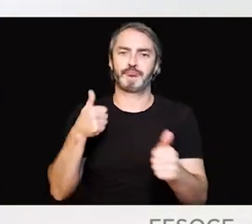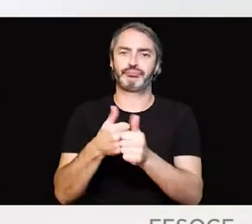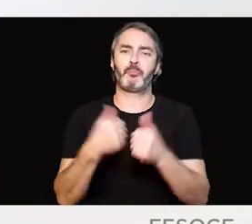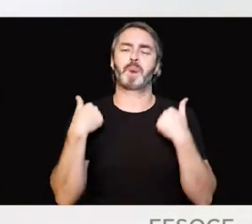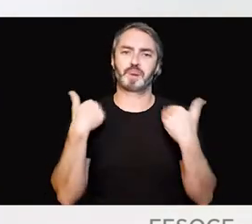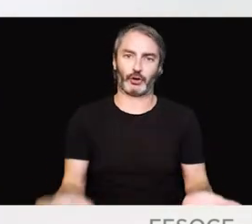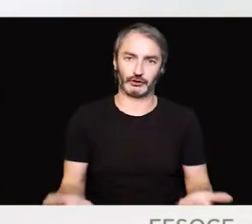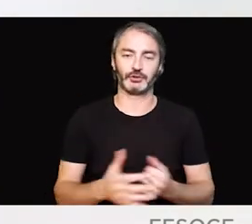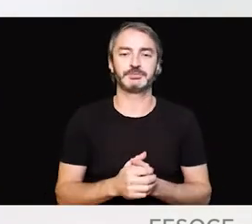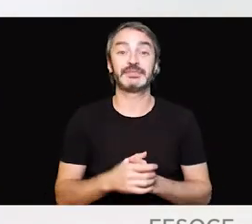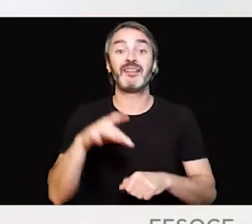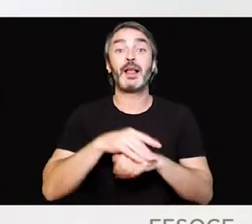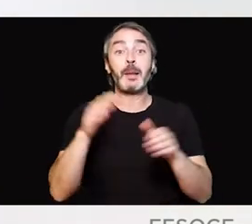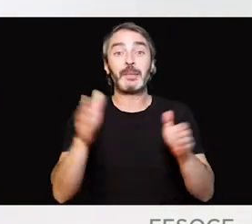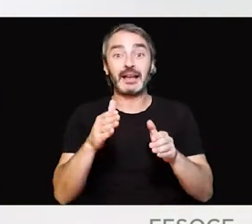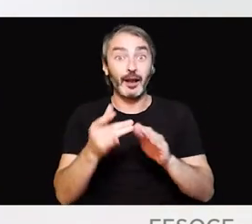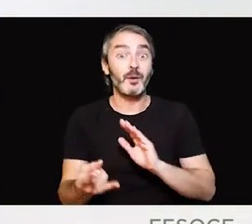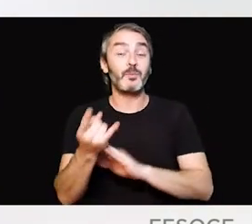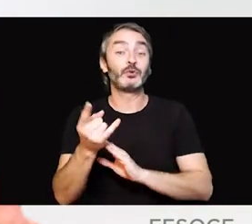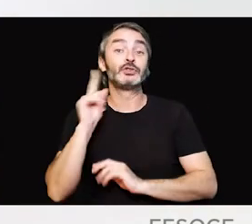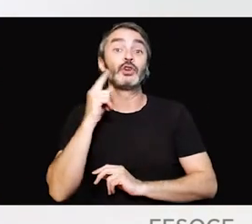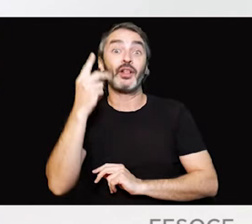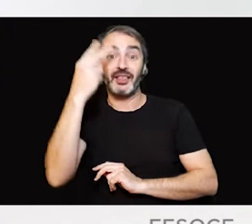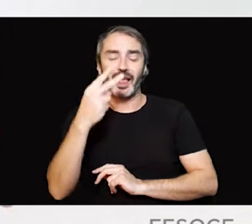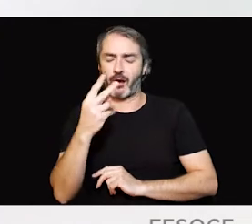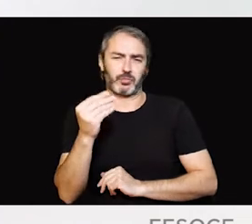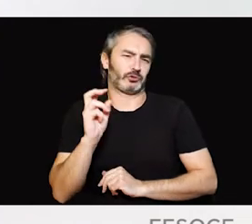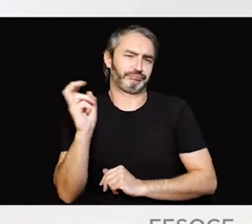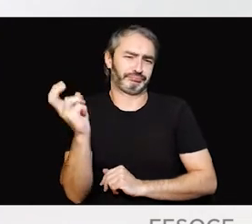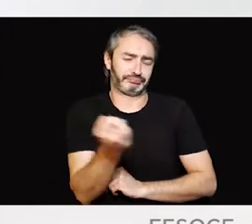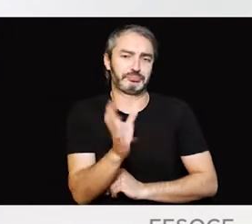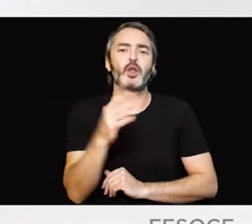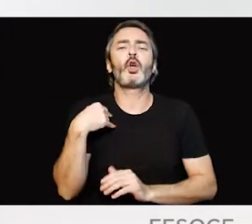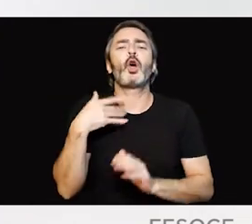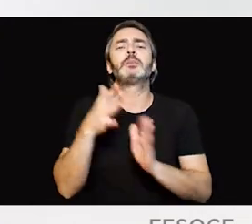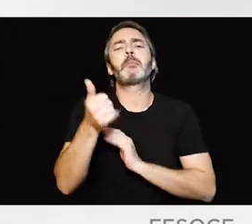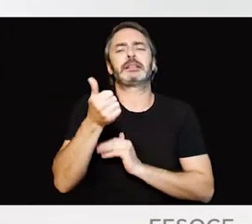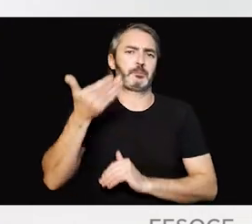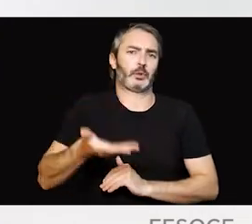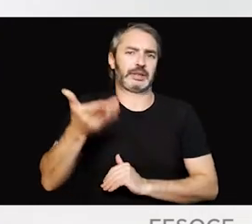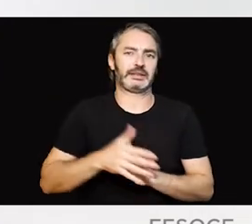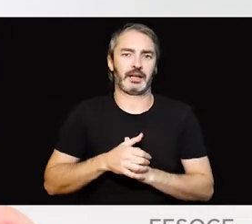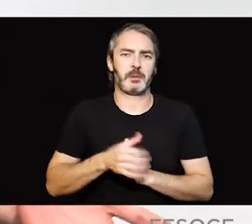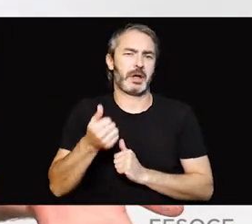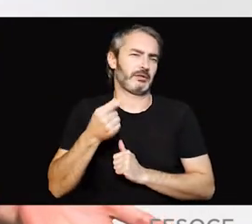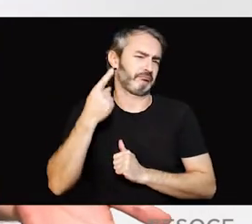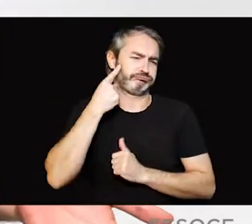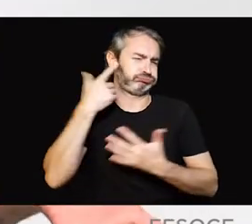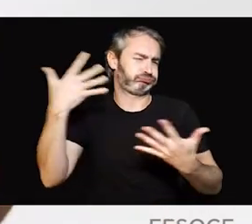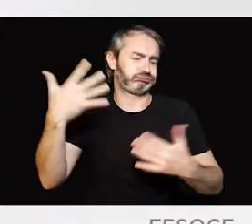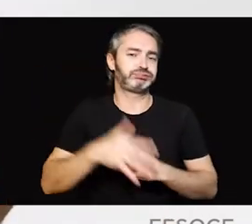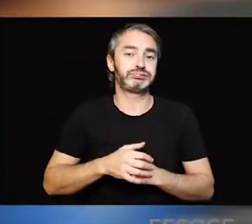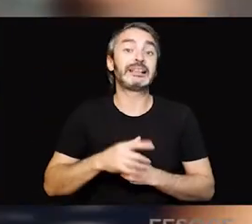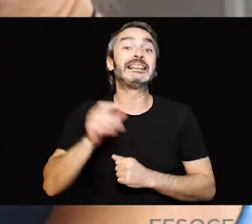Las enfermedades minoritarias causantes de sordoceguera son muchas, pero vamos a mencionar las más habituales. La más conocida